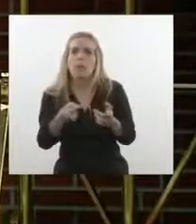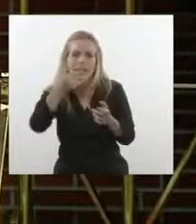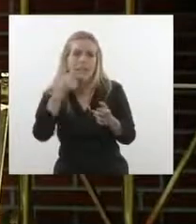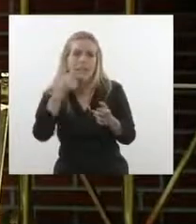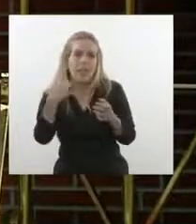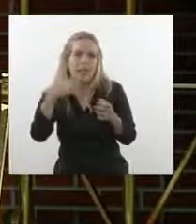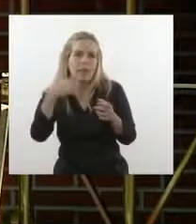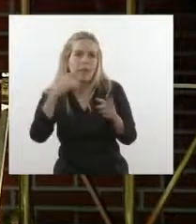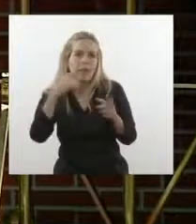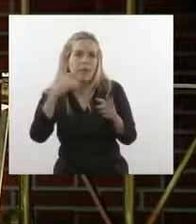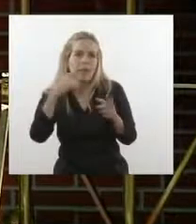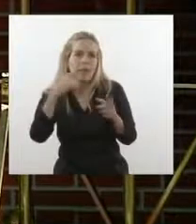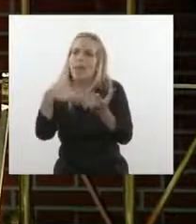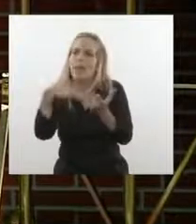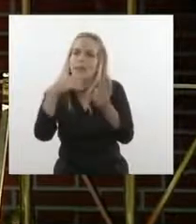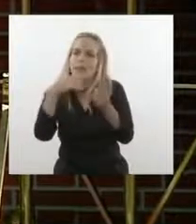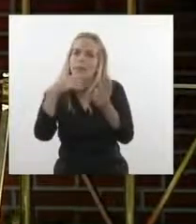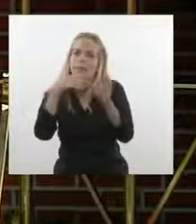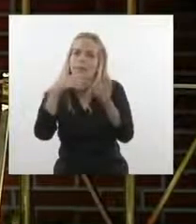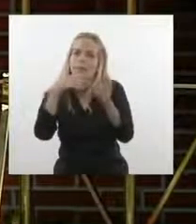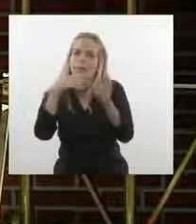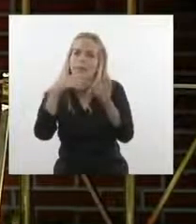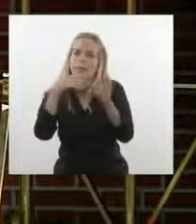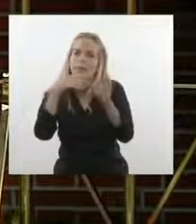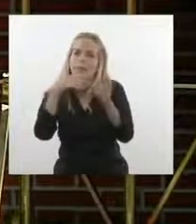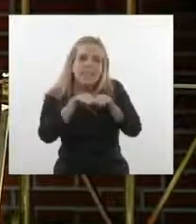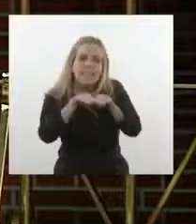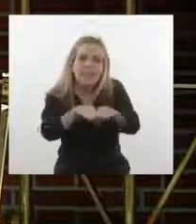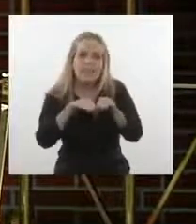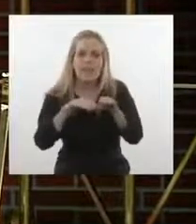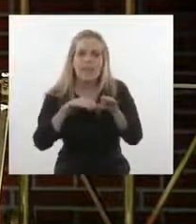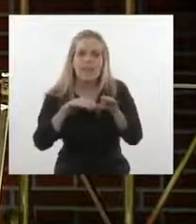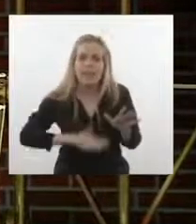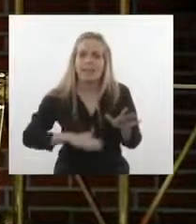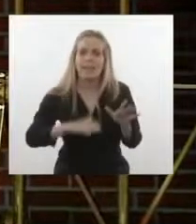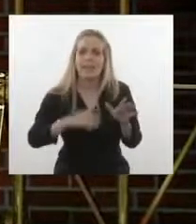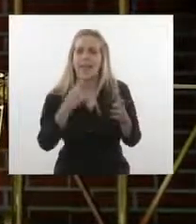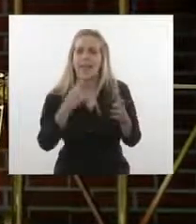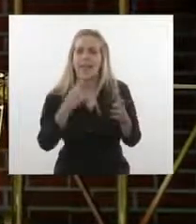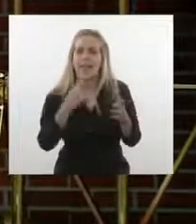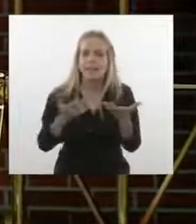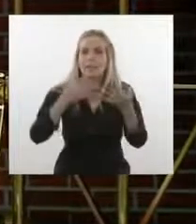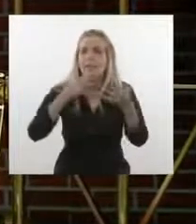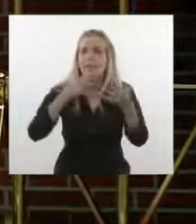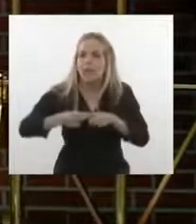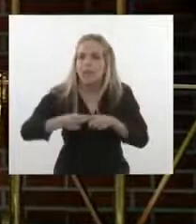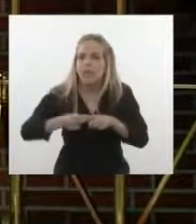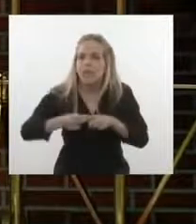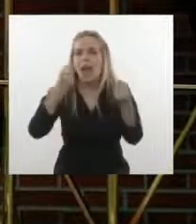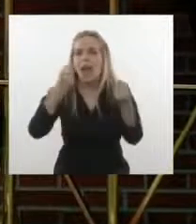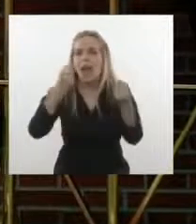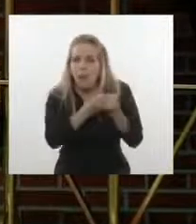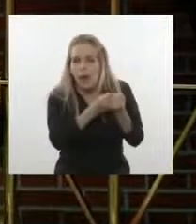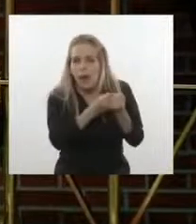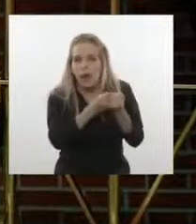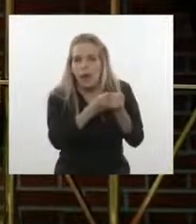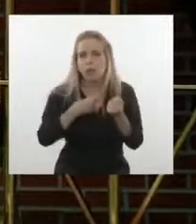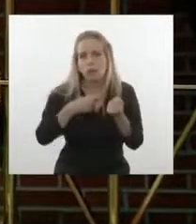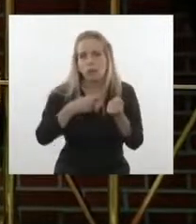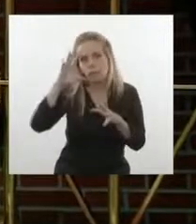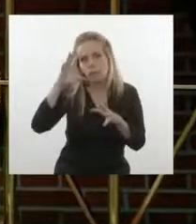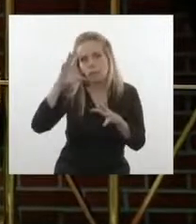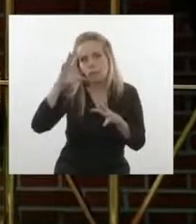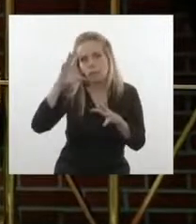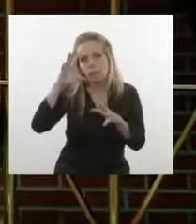que las sociedades ahora mismo, en plena pandemia, lo que necesitan es estabilidad, es certidumbre política, son consensos. Yo recuerdo mucho lo que